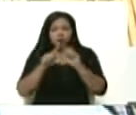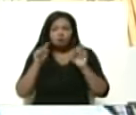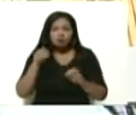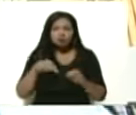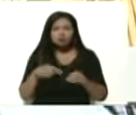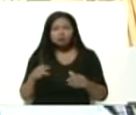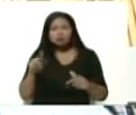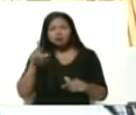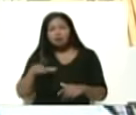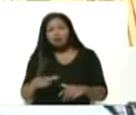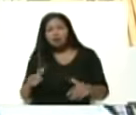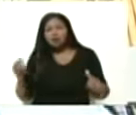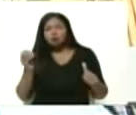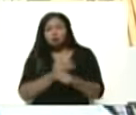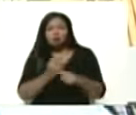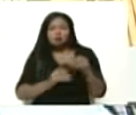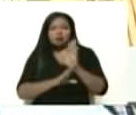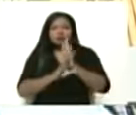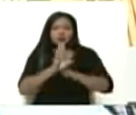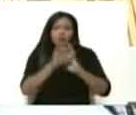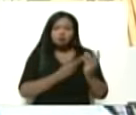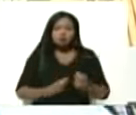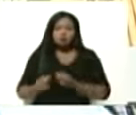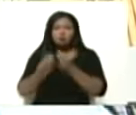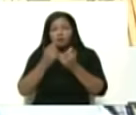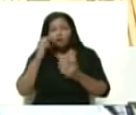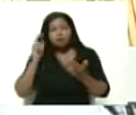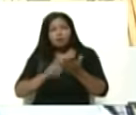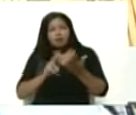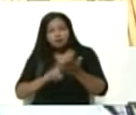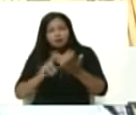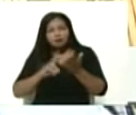consiguiendo el camino del crecimiento económico real.